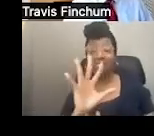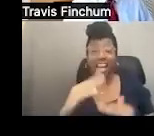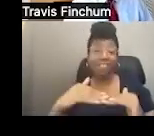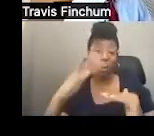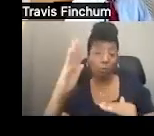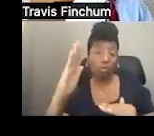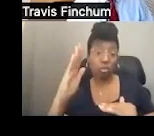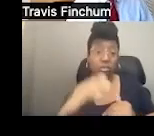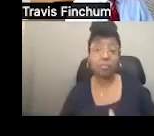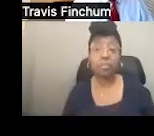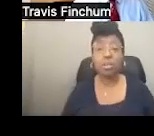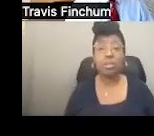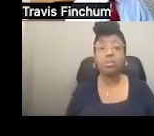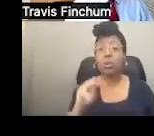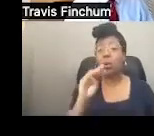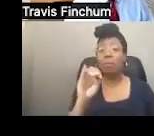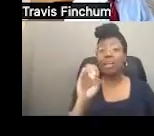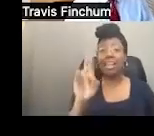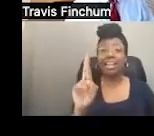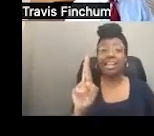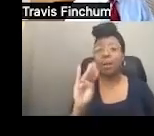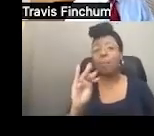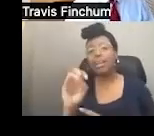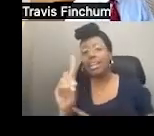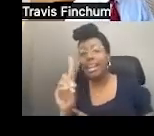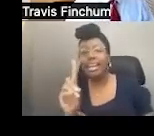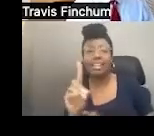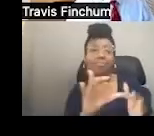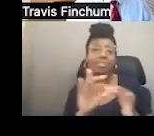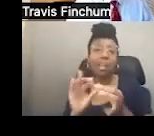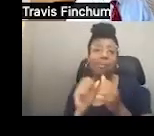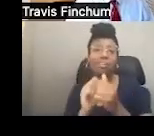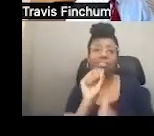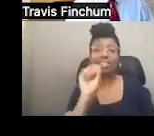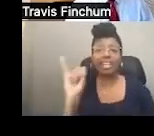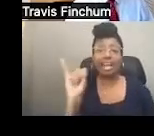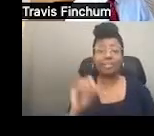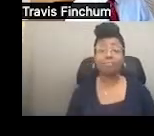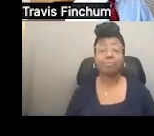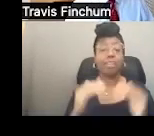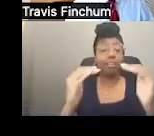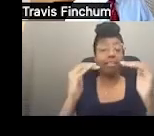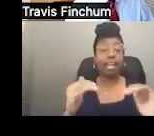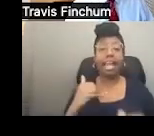Entonces, Medicaid, la cobertura médica de Medicaid también está